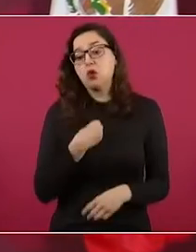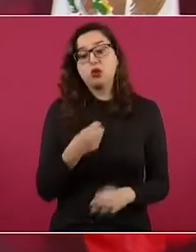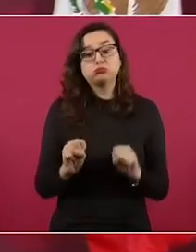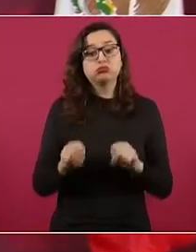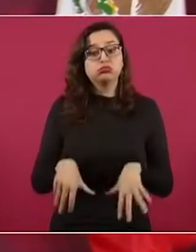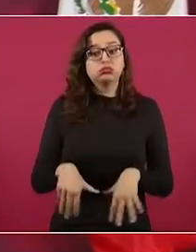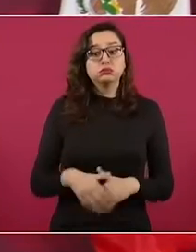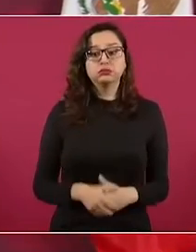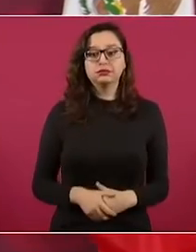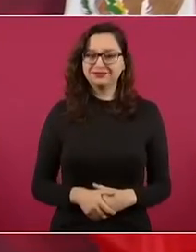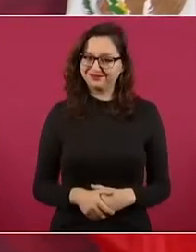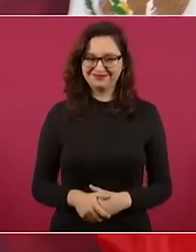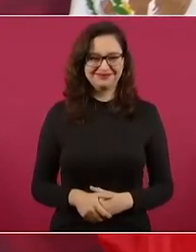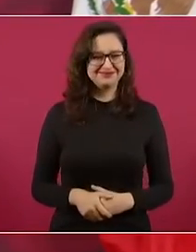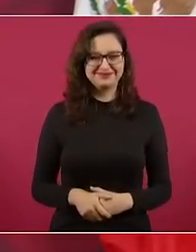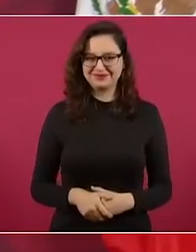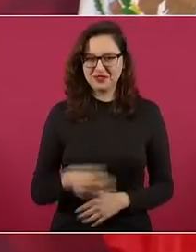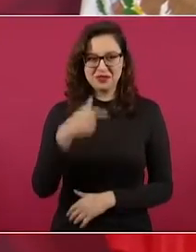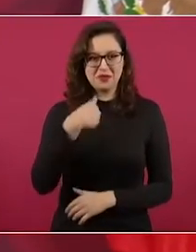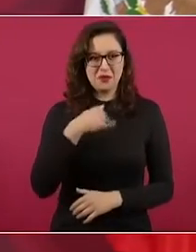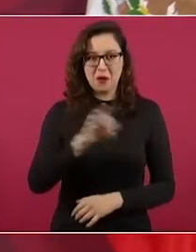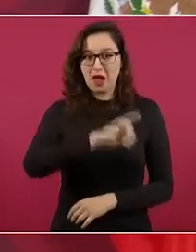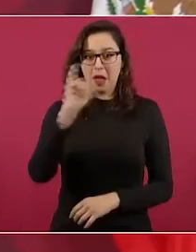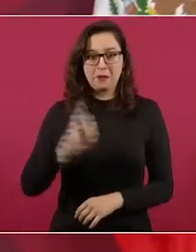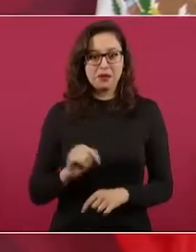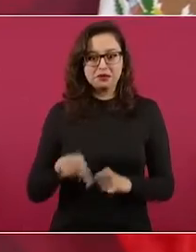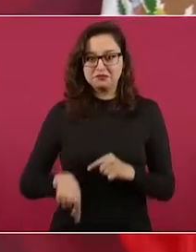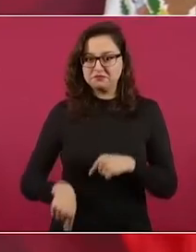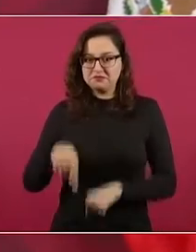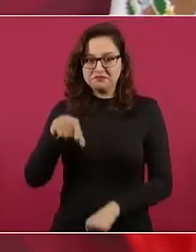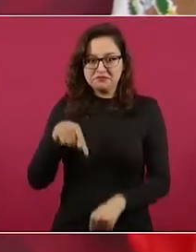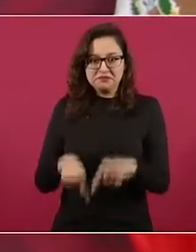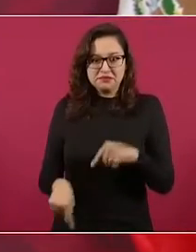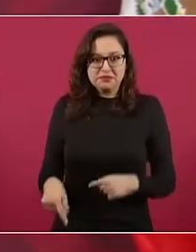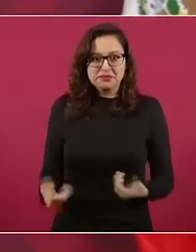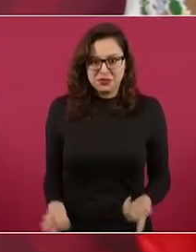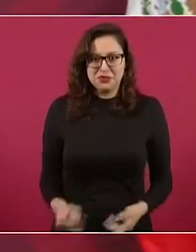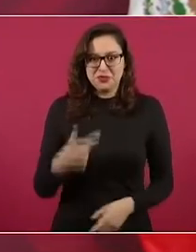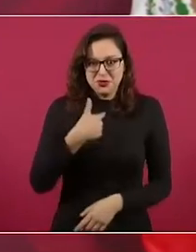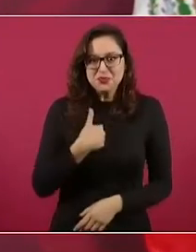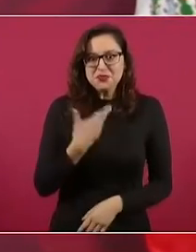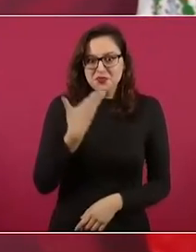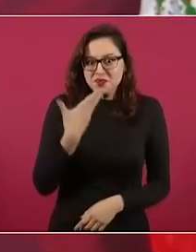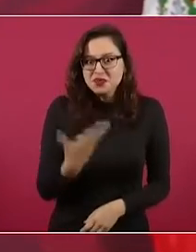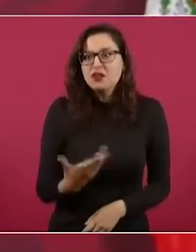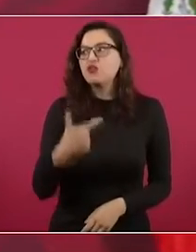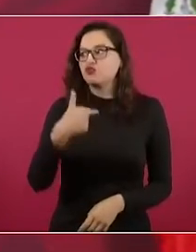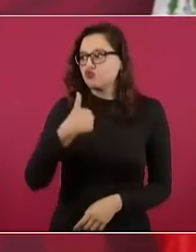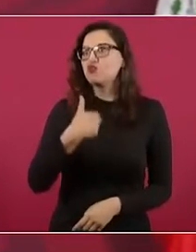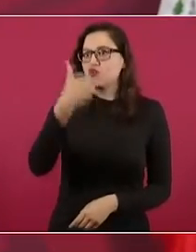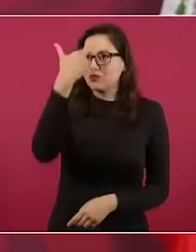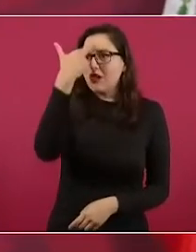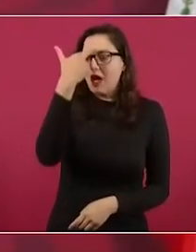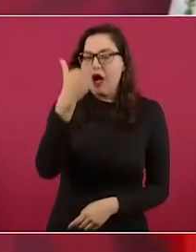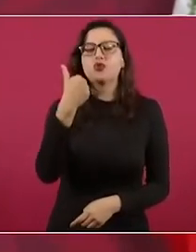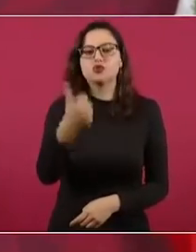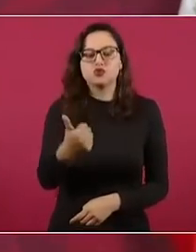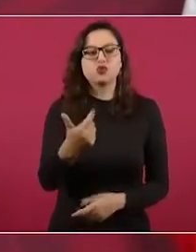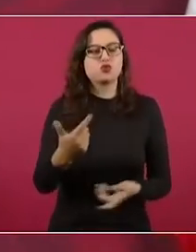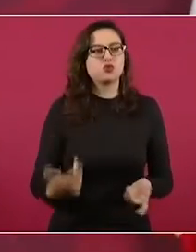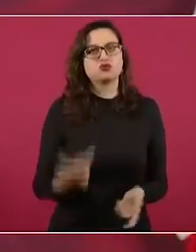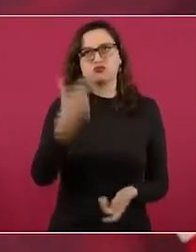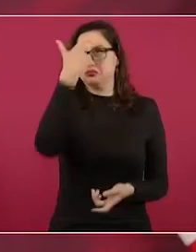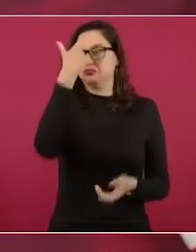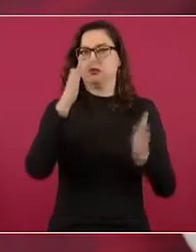Nunca me he echado para atrás si tengo la razón, si estoy bien con mi